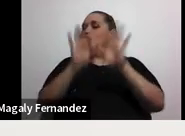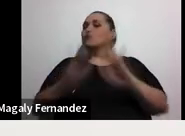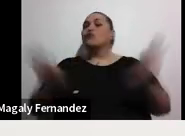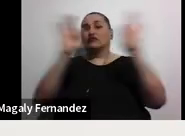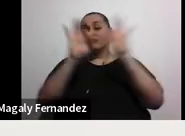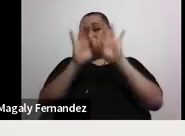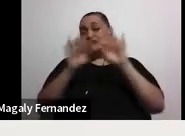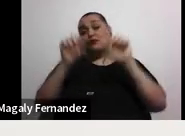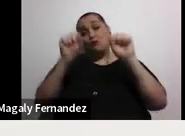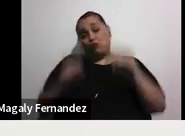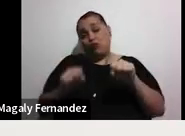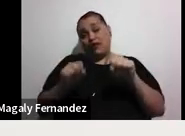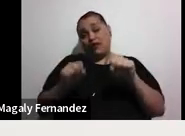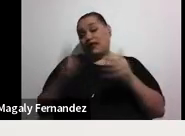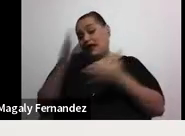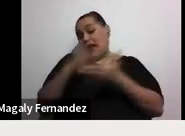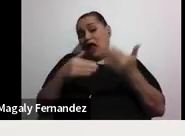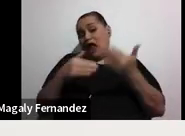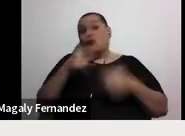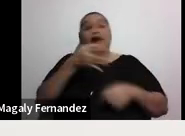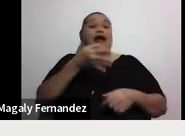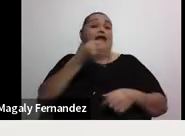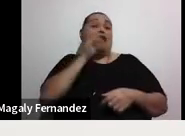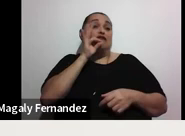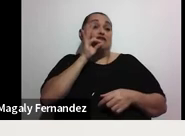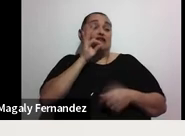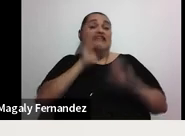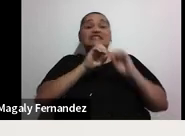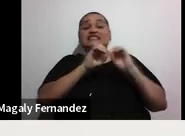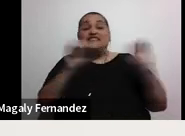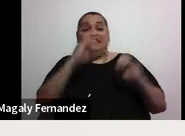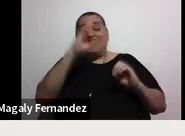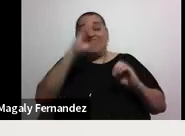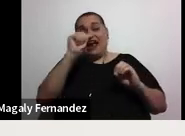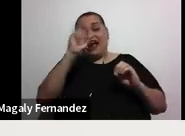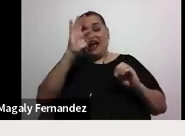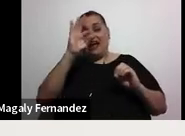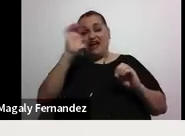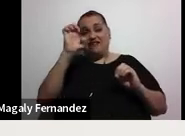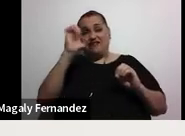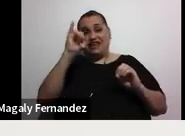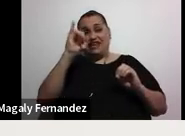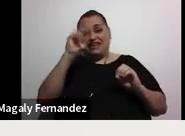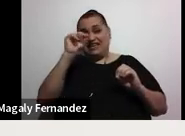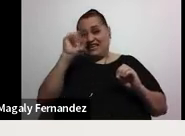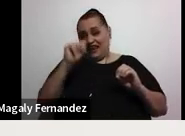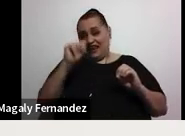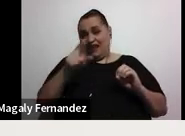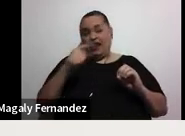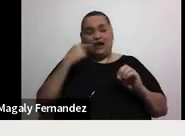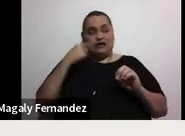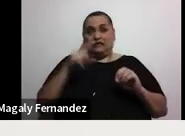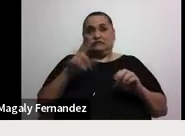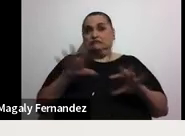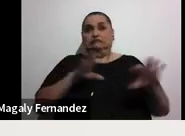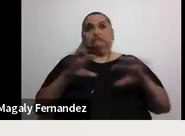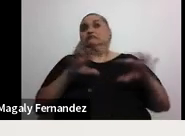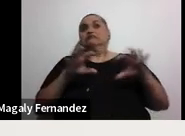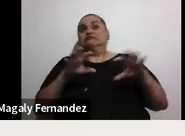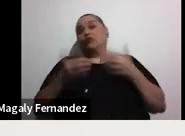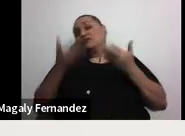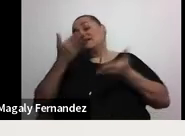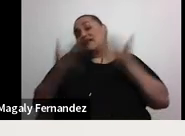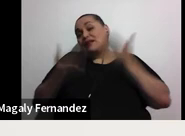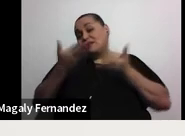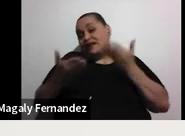curiosa cosas curiosas por ejemplo tomar café descafeinado ¿verdad? Porque la cafeína me pone muy alterado o de repente